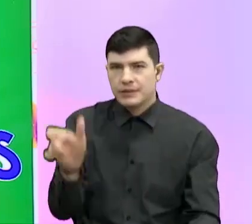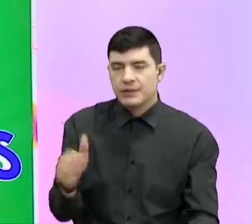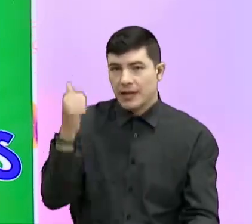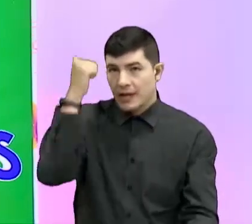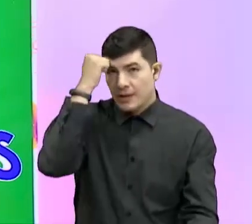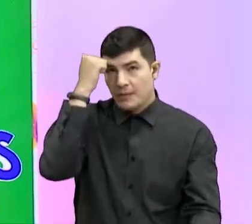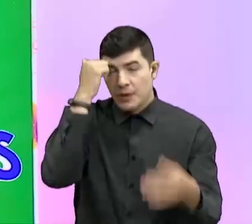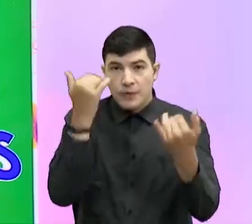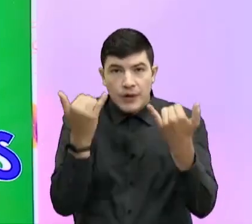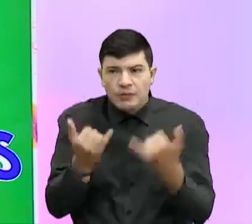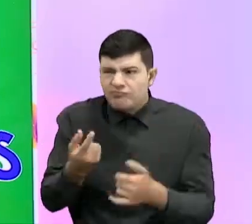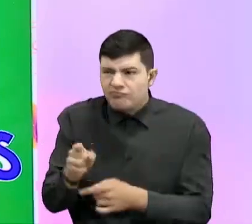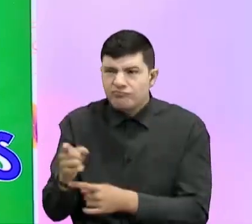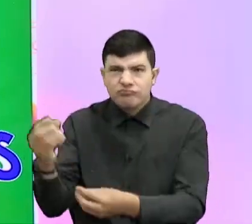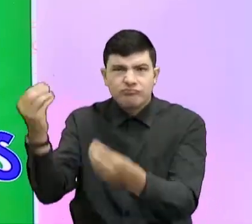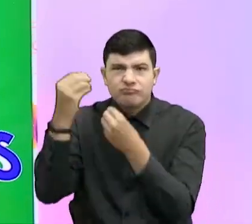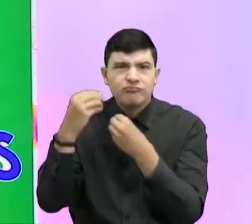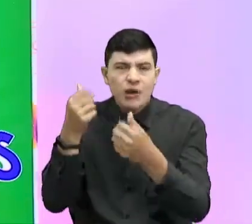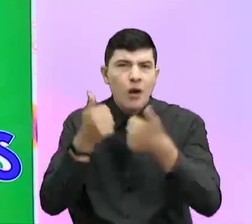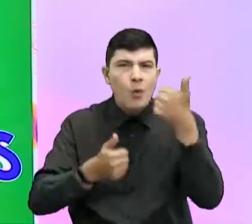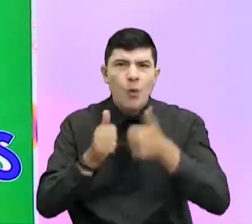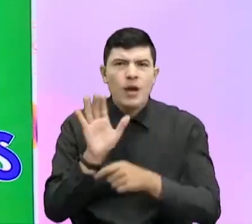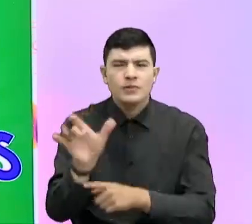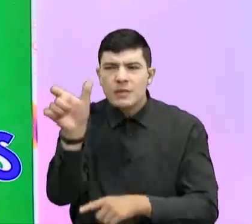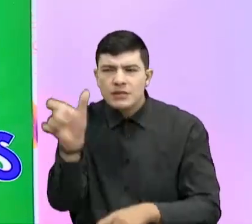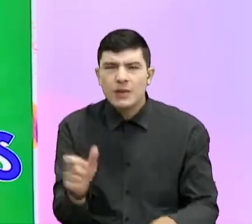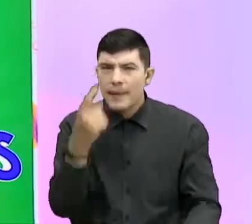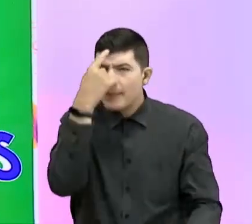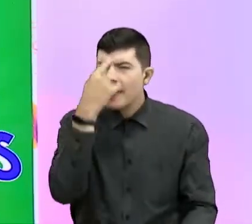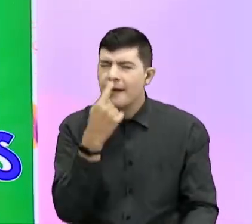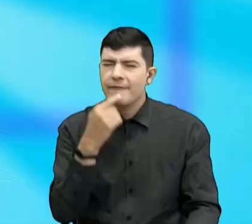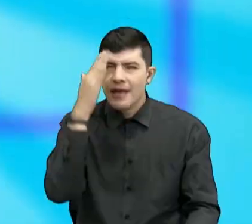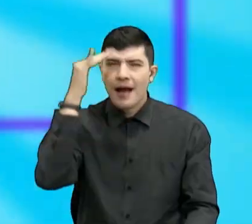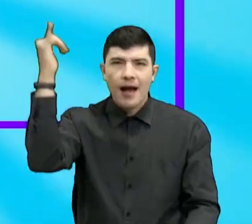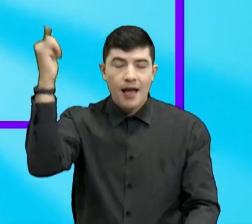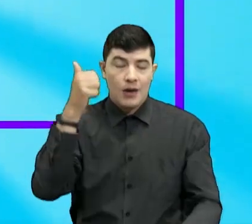hoy, y qué nos va a enseñar y cuál es su perfil académico. Ahí lo tienen.